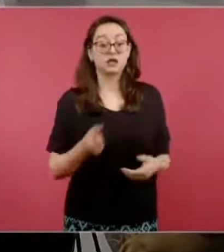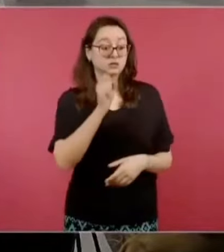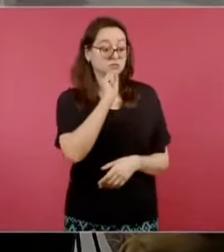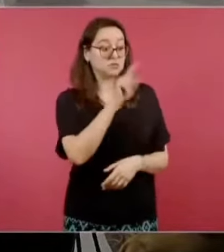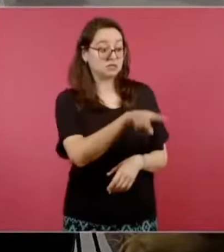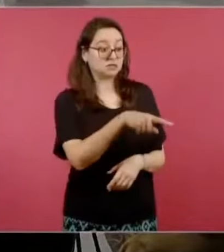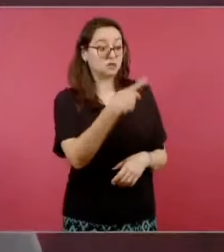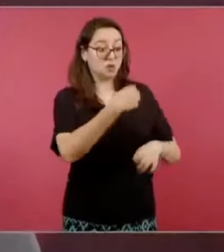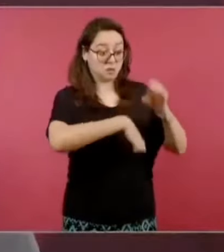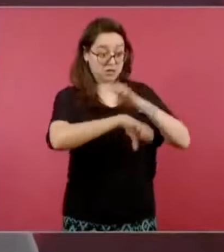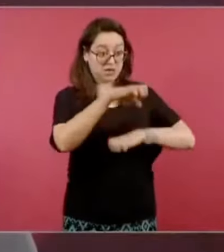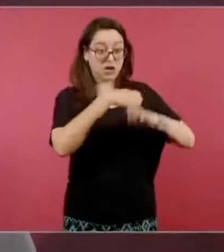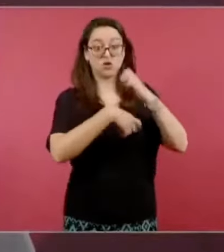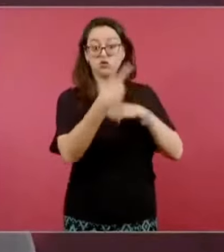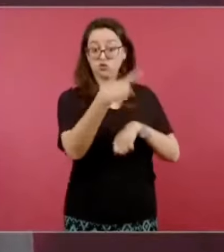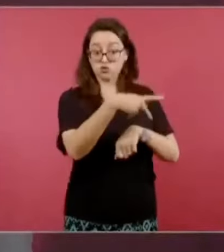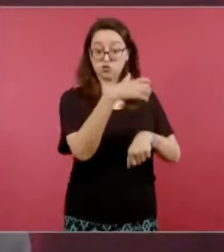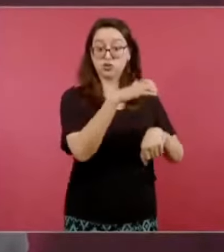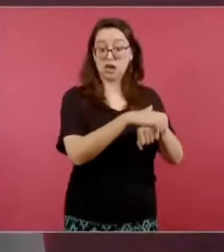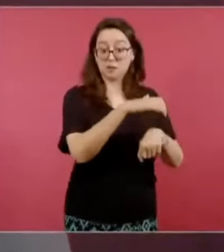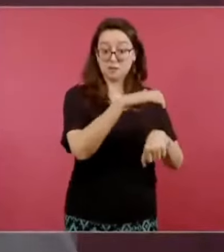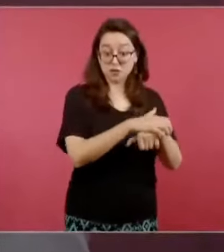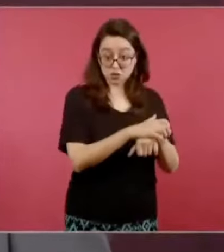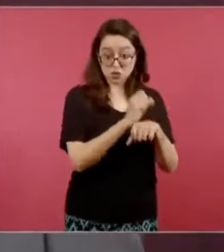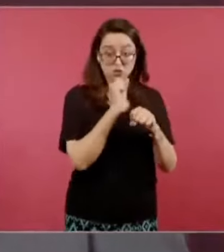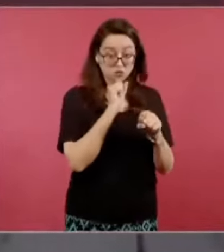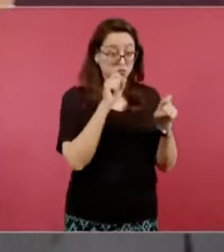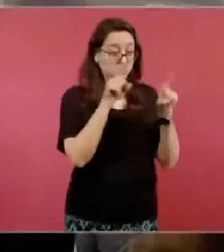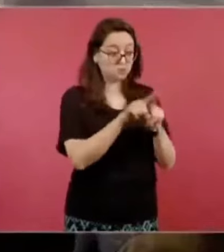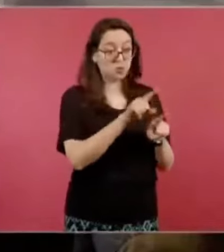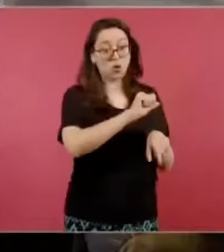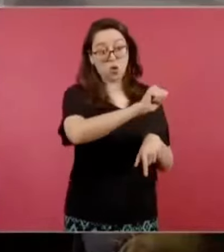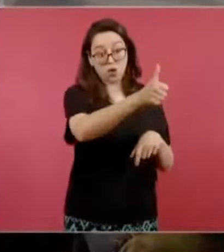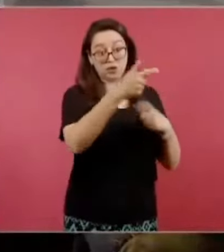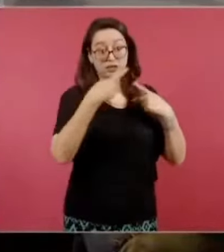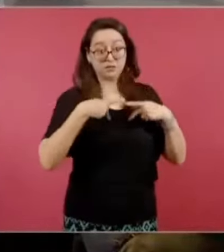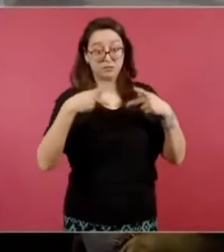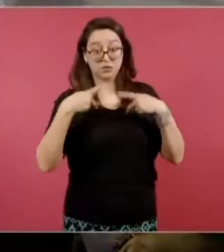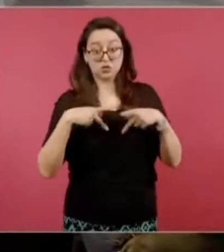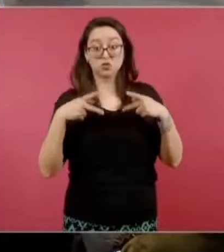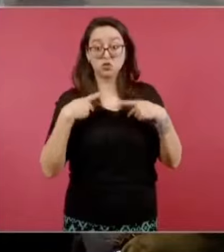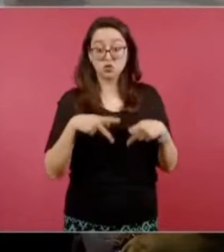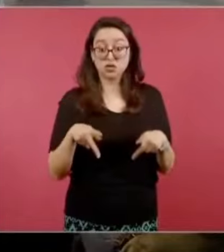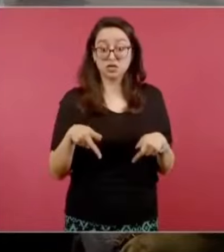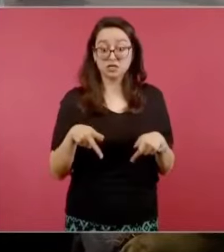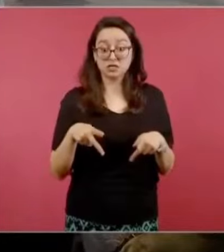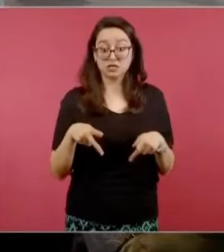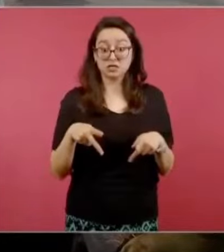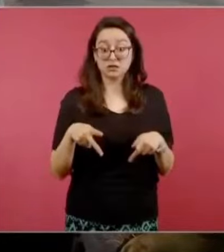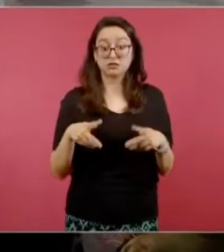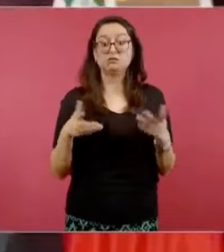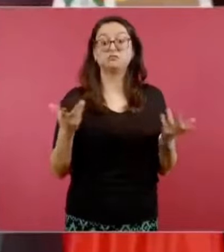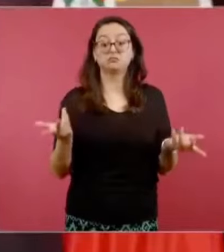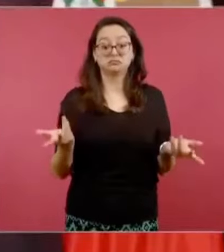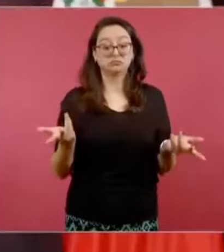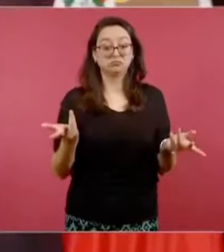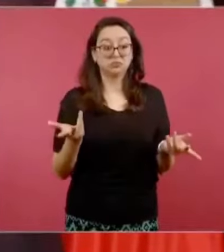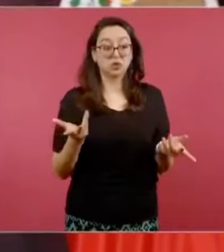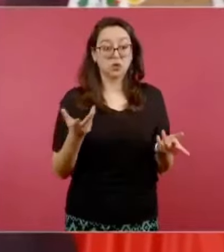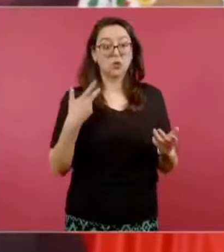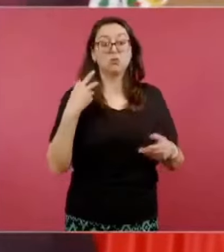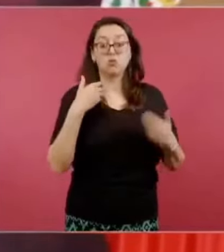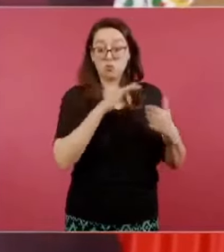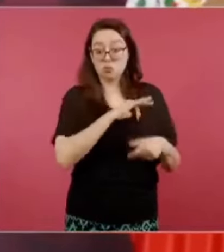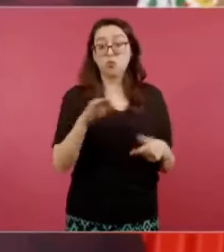y otros de buena o mala fe,